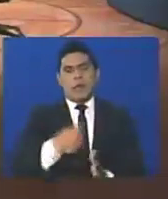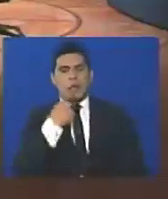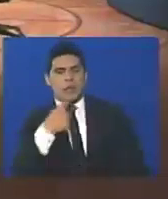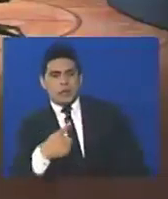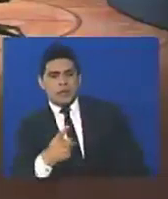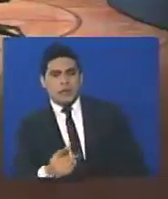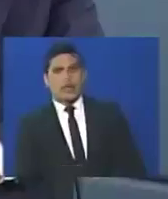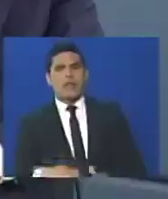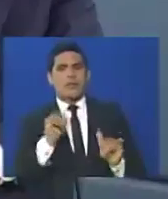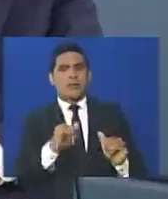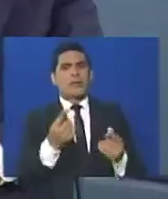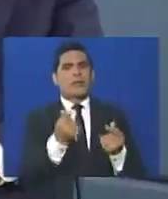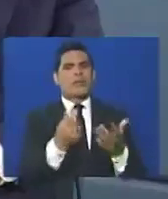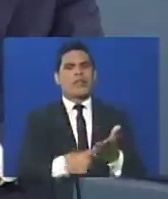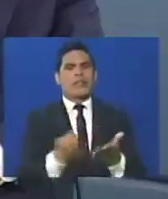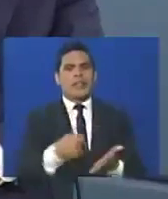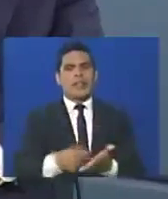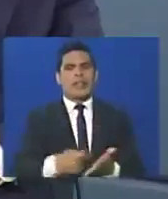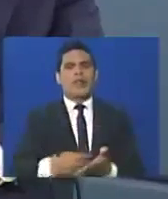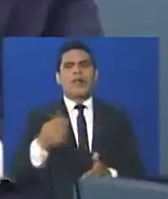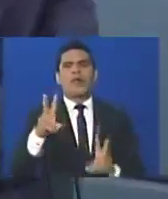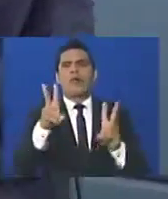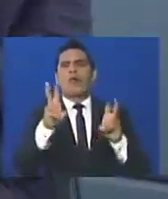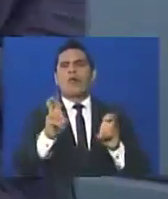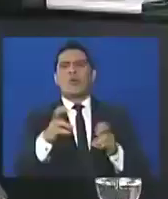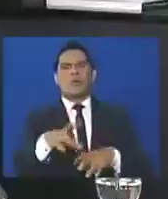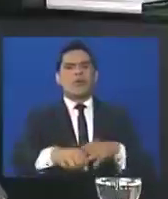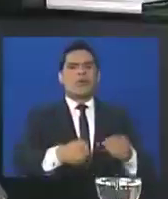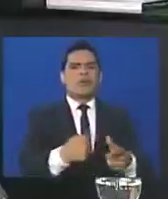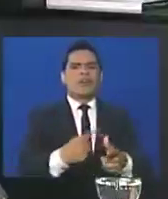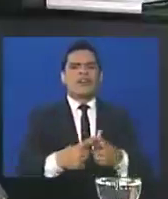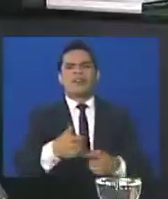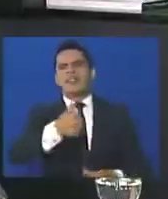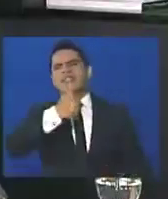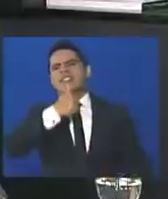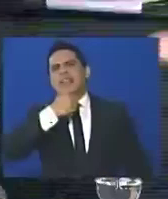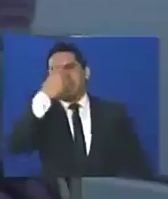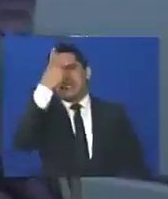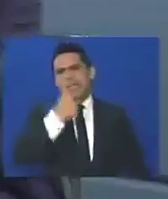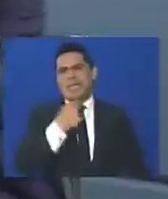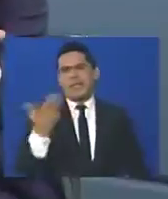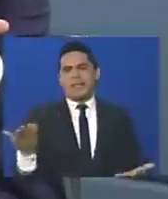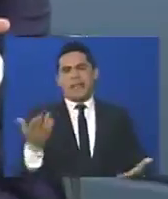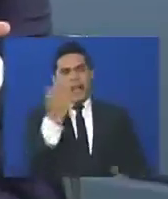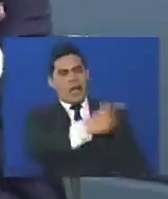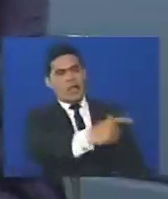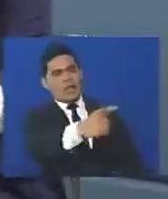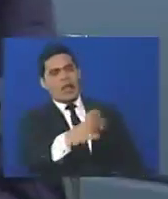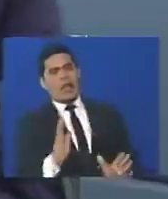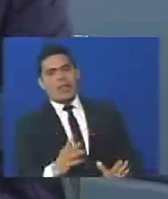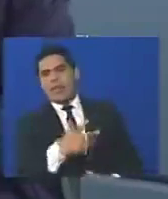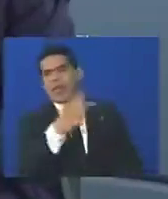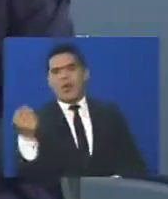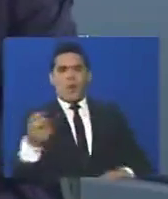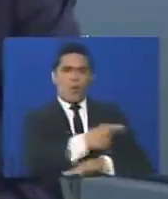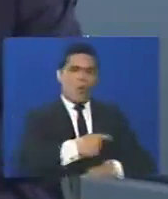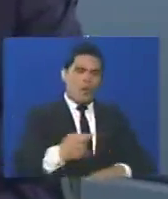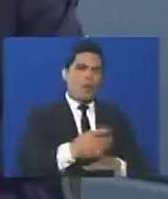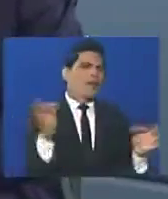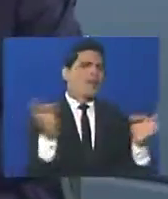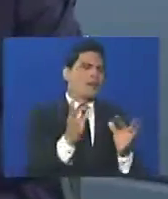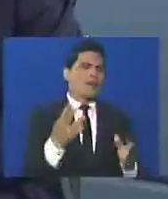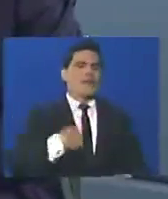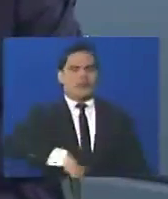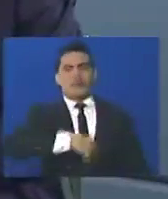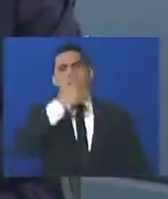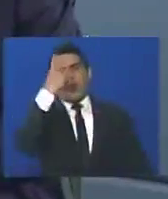supuestamente desarmándolos, y con ese dinero se compran armas más sofisticadas, entonces, ¿a quién es hay que pedirle seriedad? A esta gente que está desgobernando el país, es que